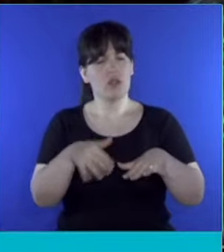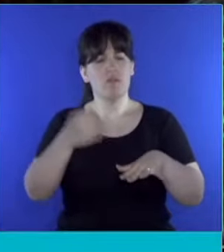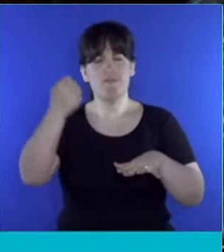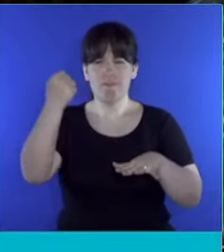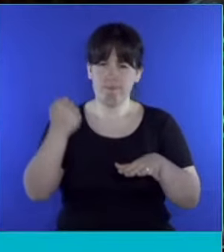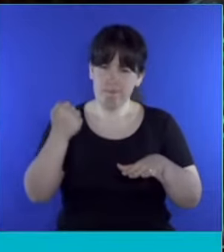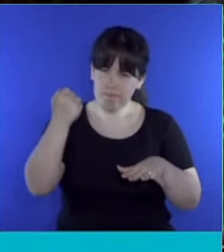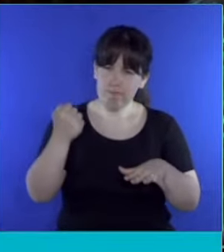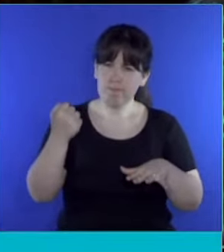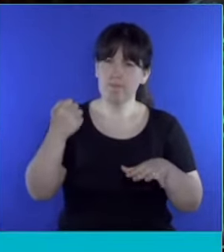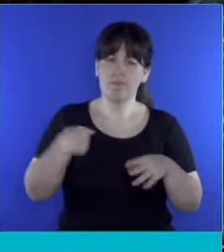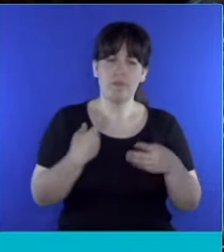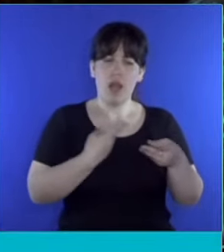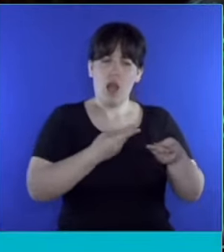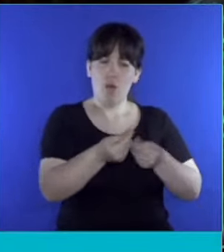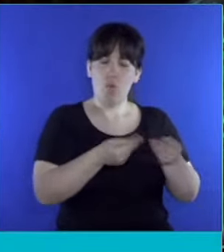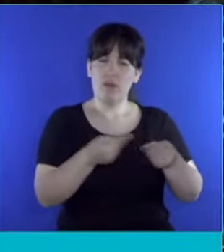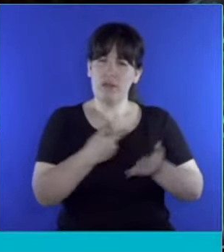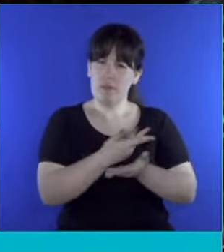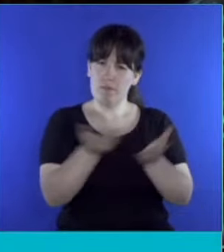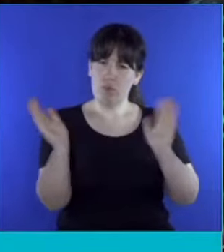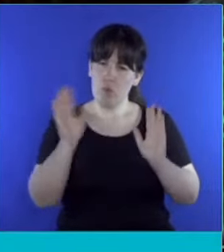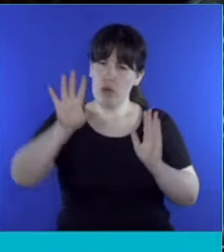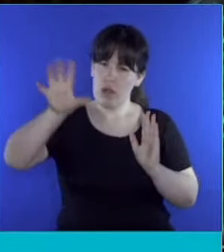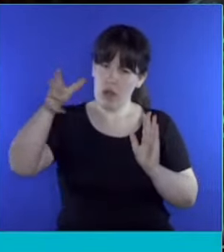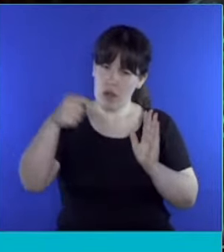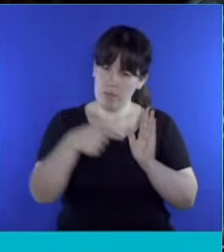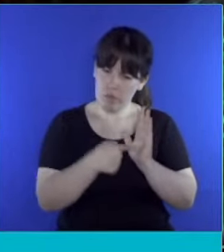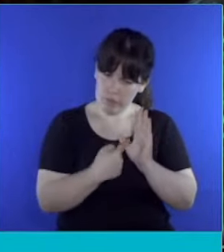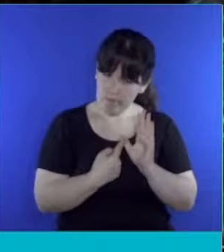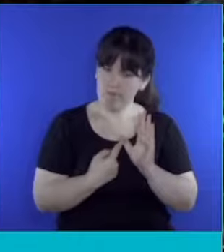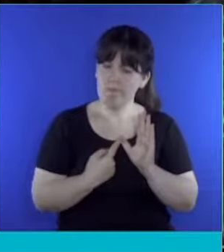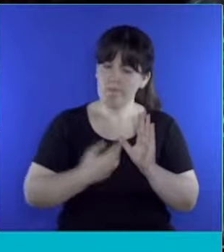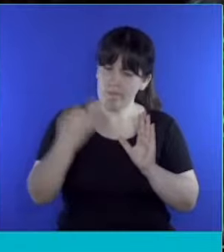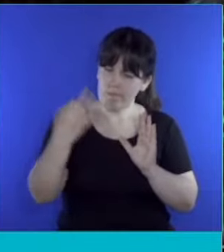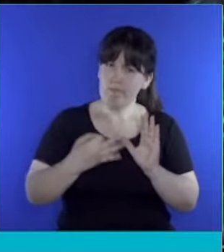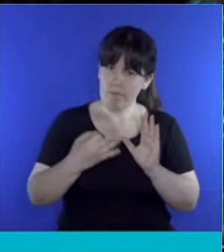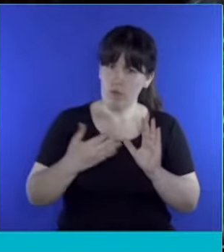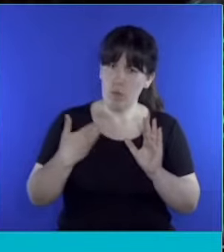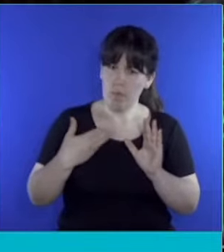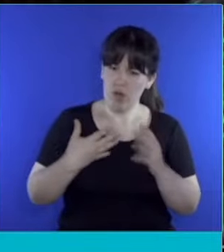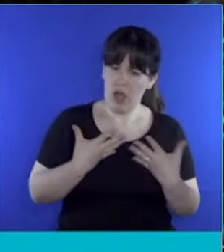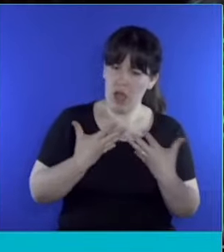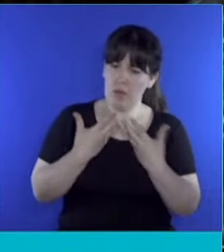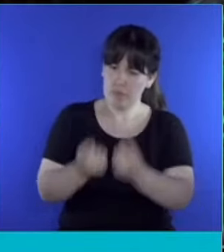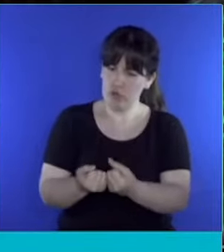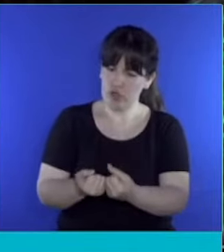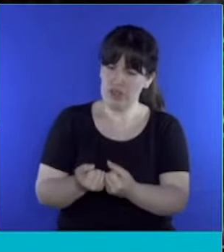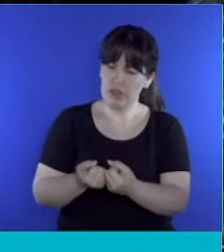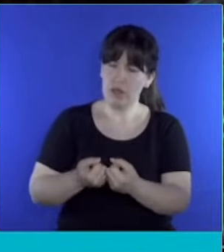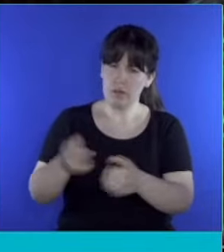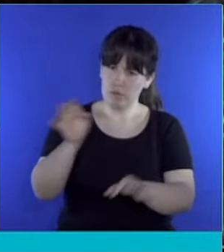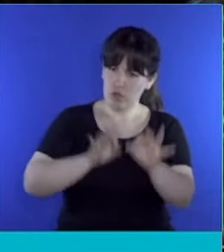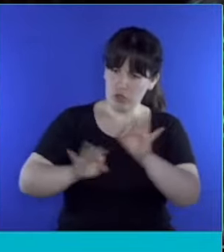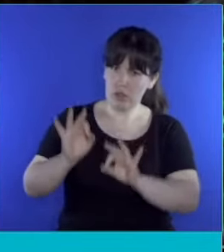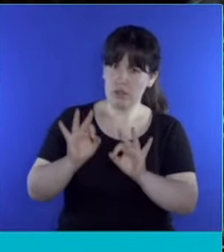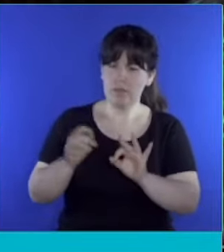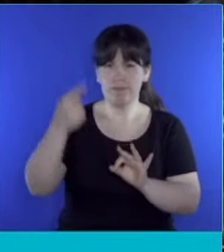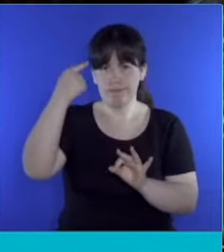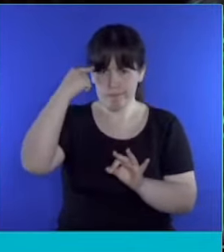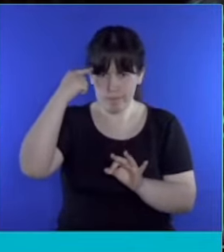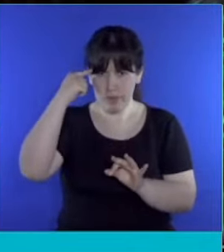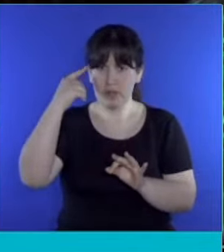económica? ¿Las cuentas públicas de la provincia justifican el acompañamiento de este proyecto? Es un proyecto que lo